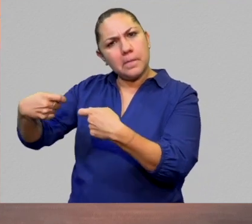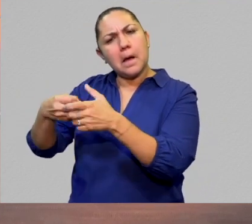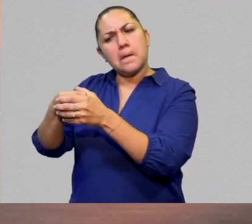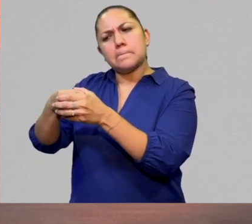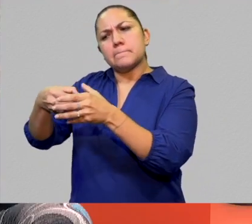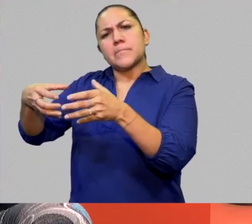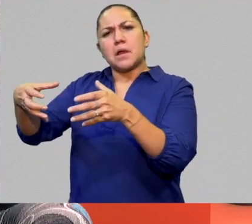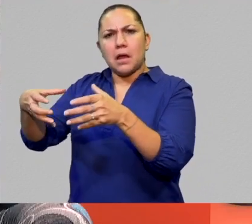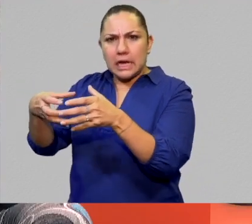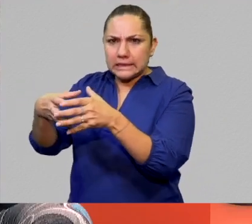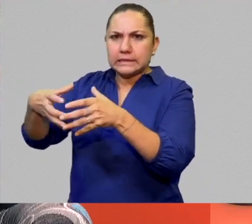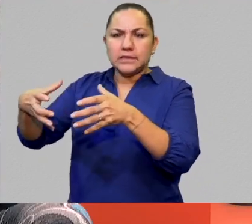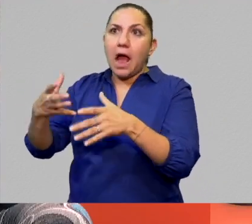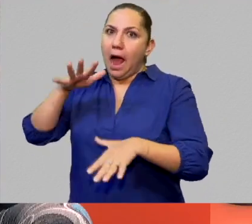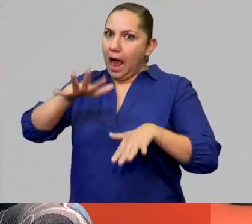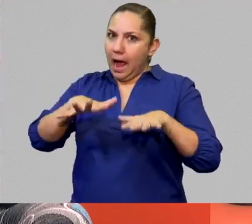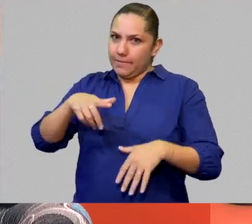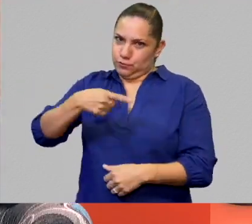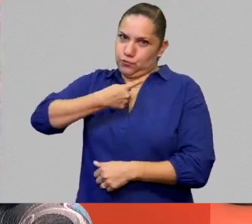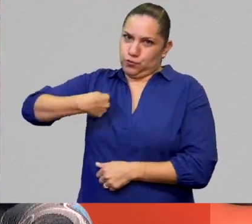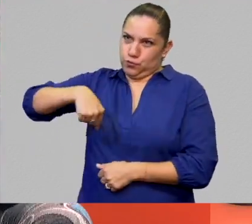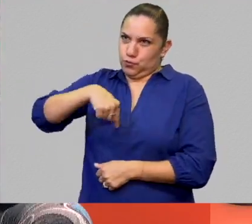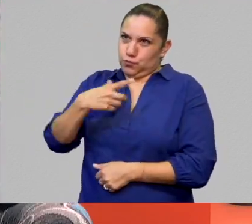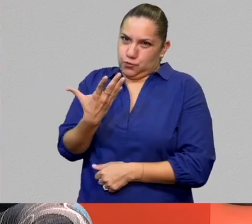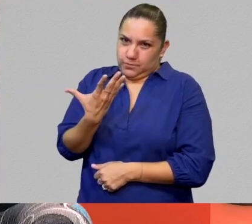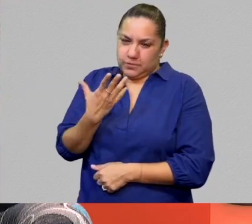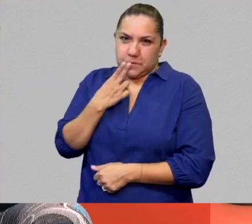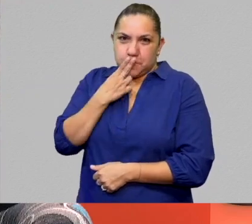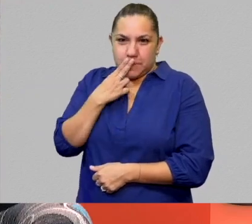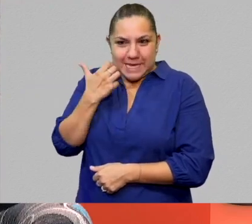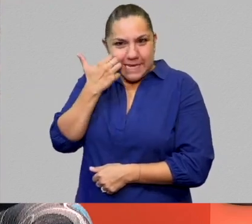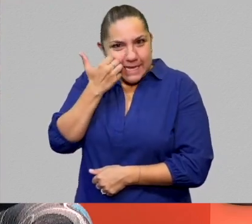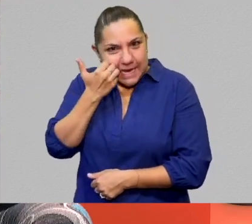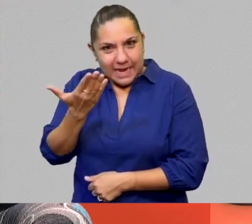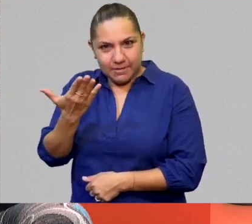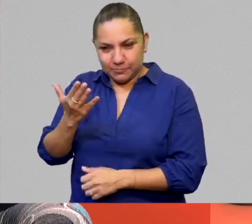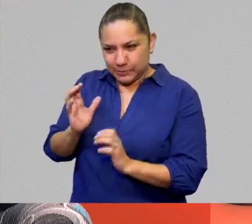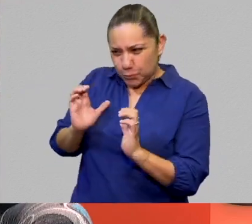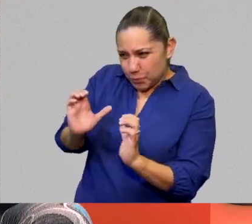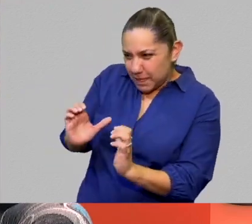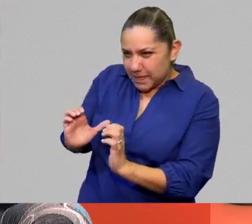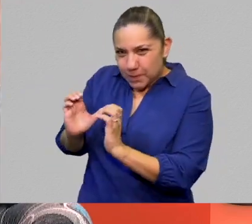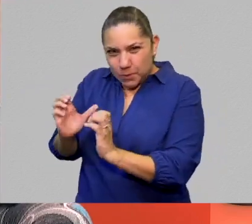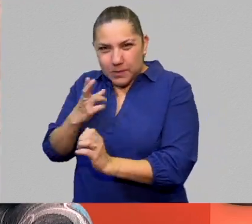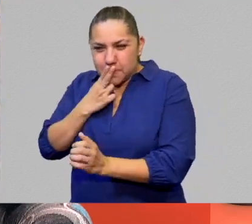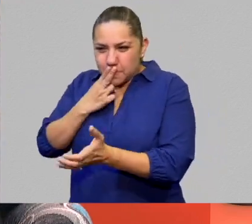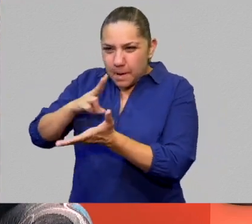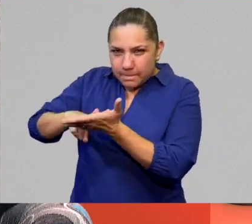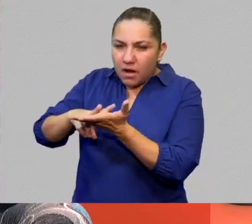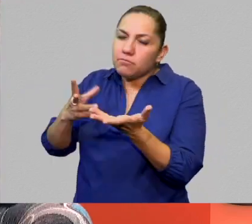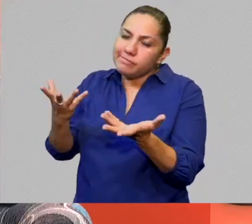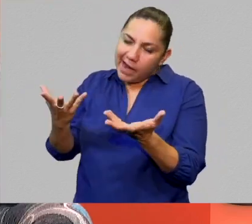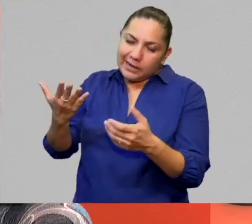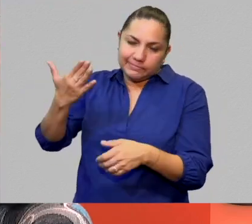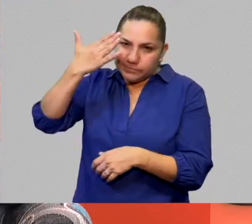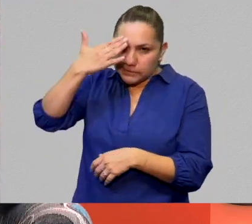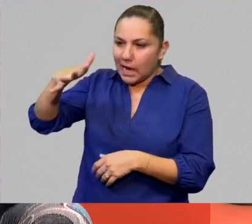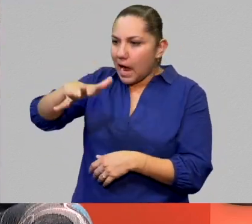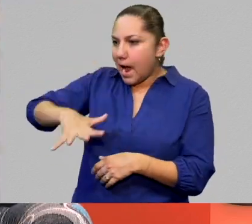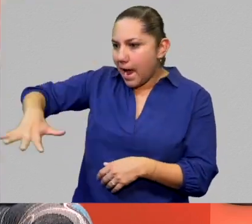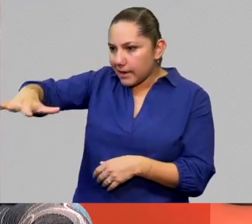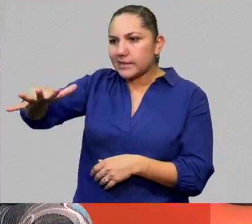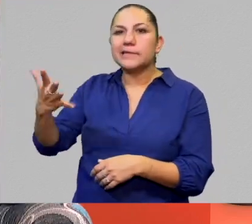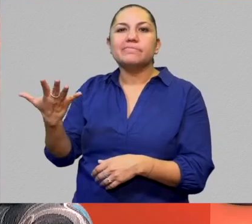el vigor que nosotros quisiéramos, porque obviamente la lengua también está dentro de un contexto social, dentro de un contexto